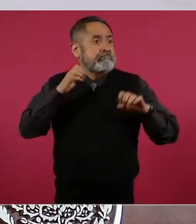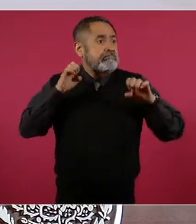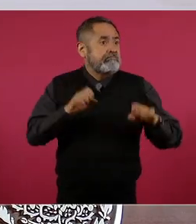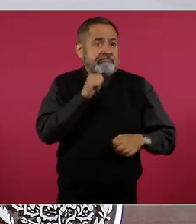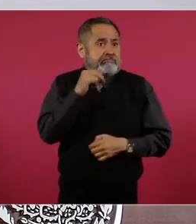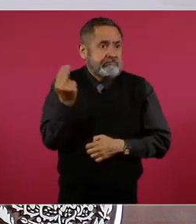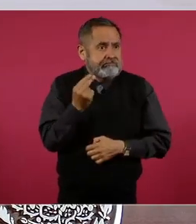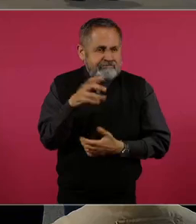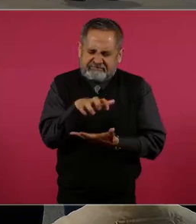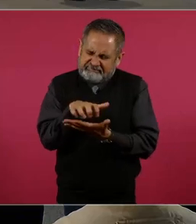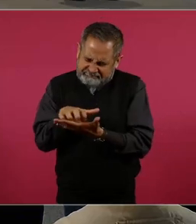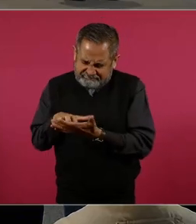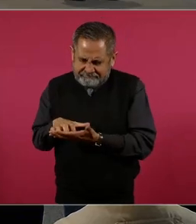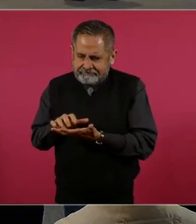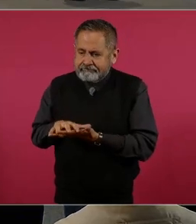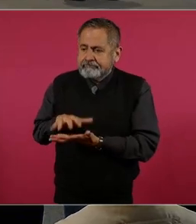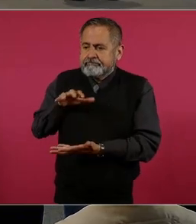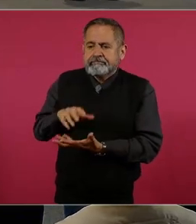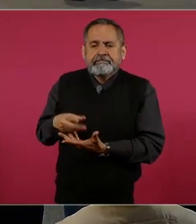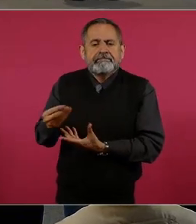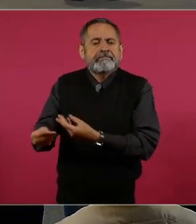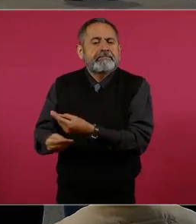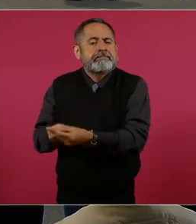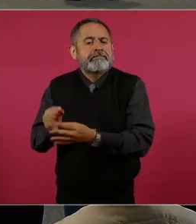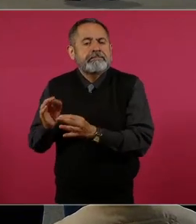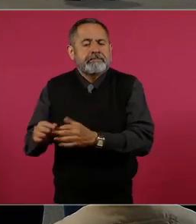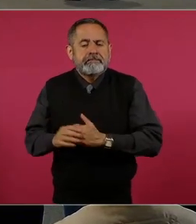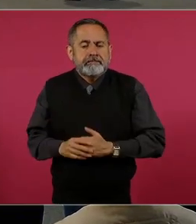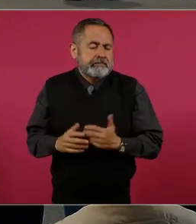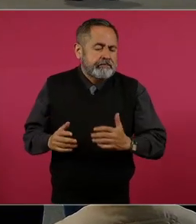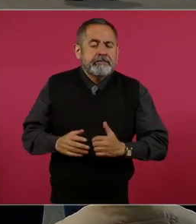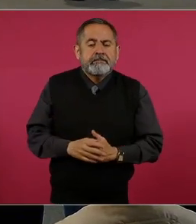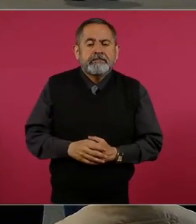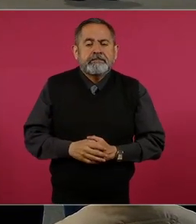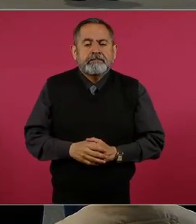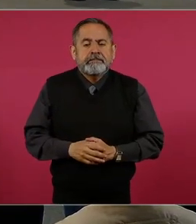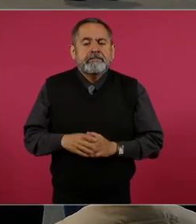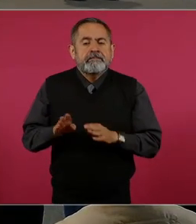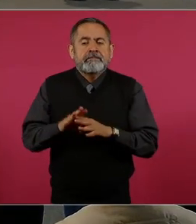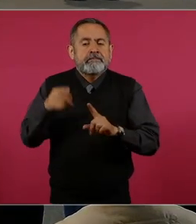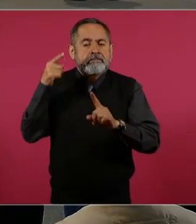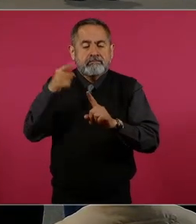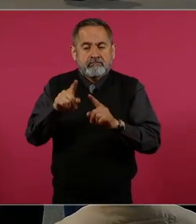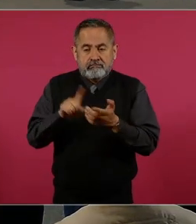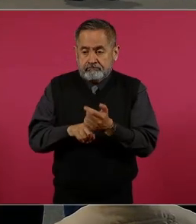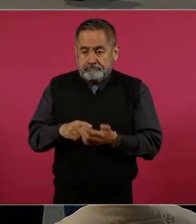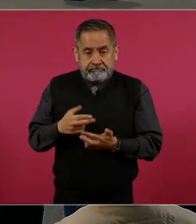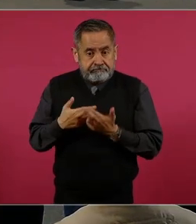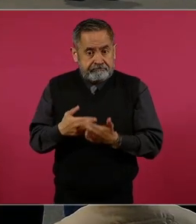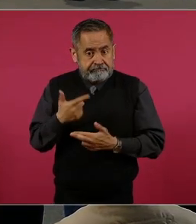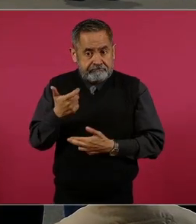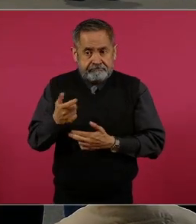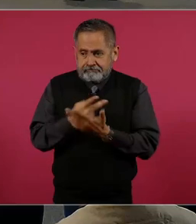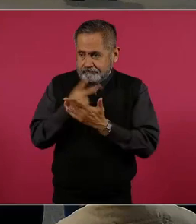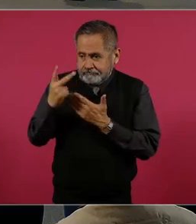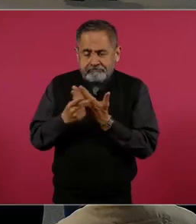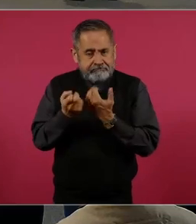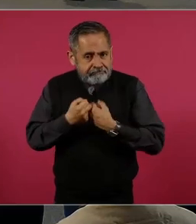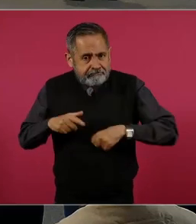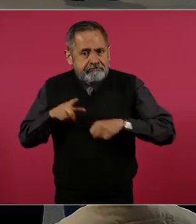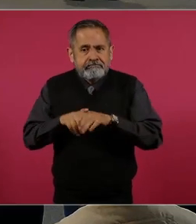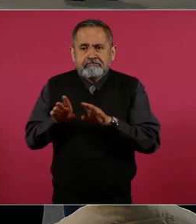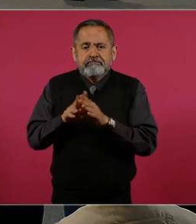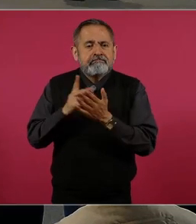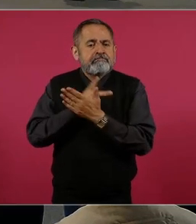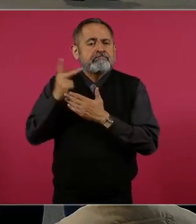Pasando a la siguiente, en cuanto a las acciones realizadas, con la finalidad de contar con los recursos necesarios para los programas sociales y los proyectos